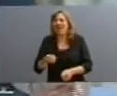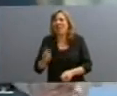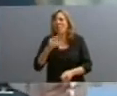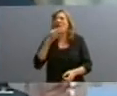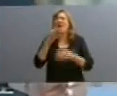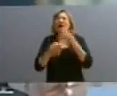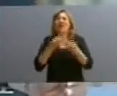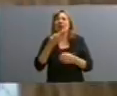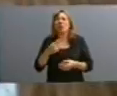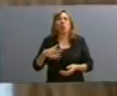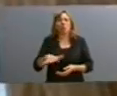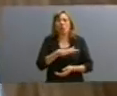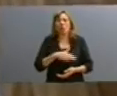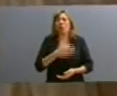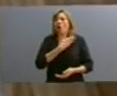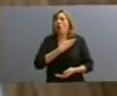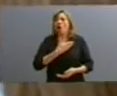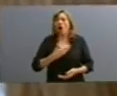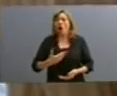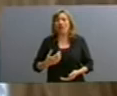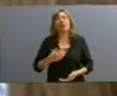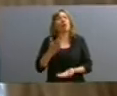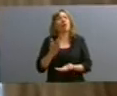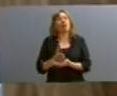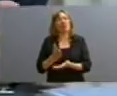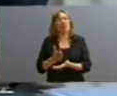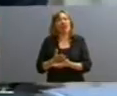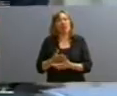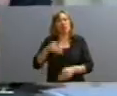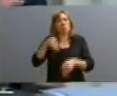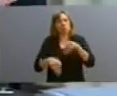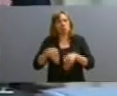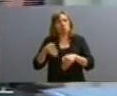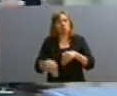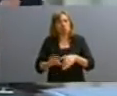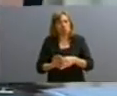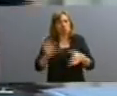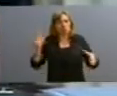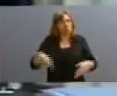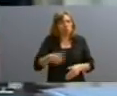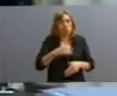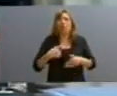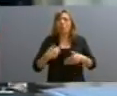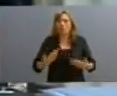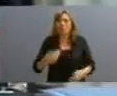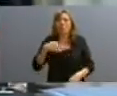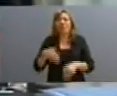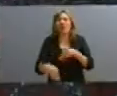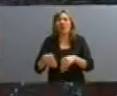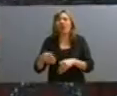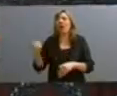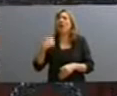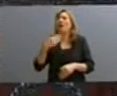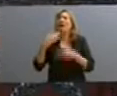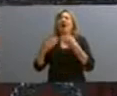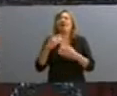negociar con gobernantes surgidos de las urnas y por la voluntad popular y que además hemos hecho de los derechos